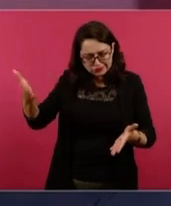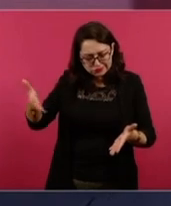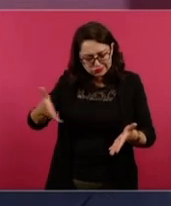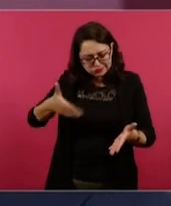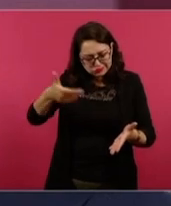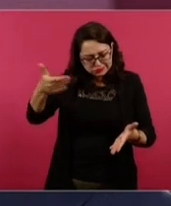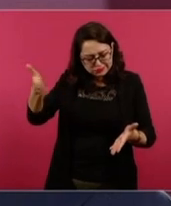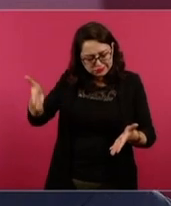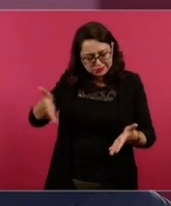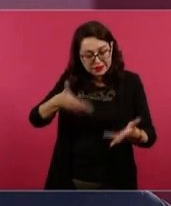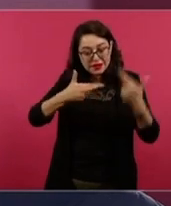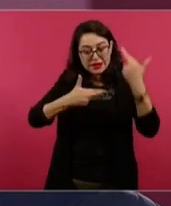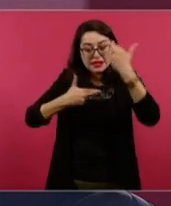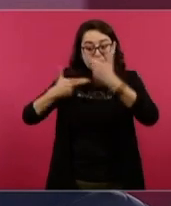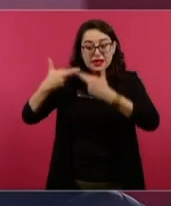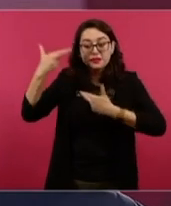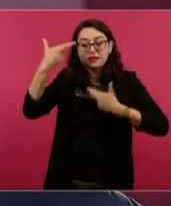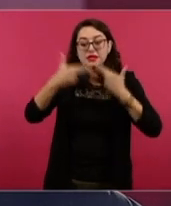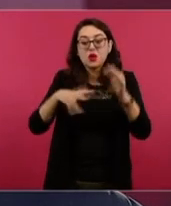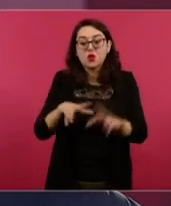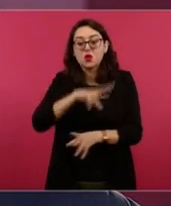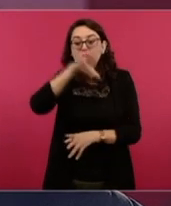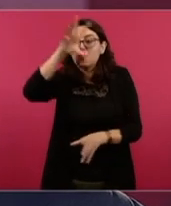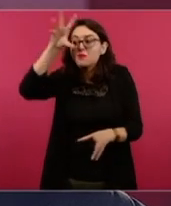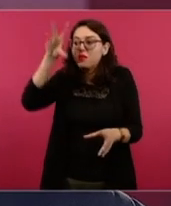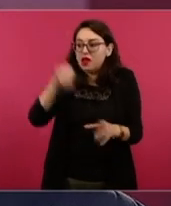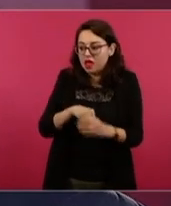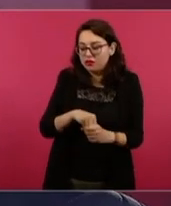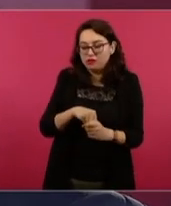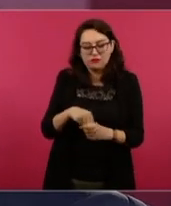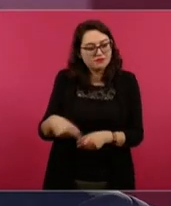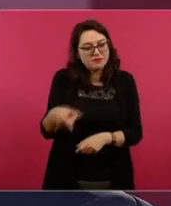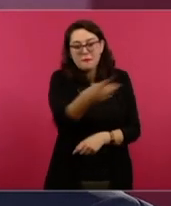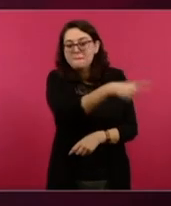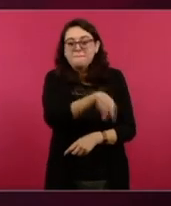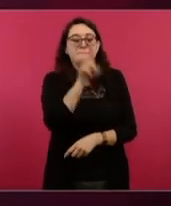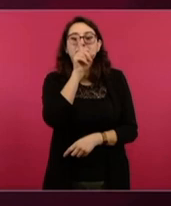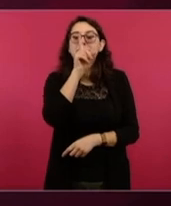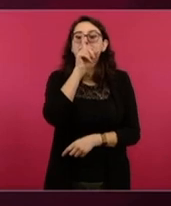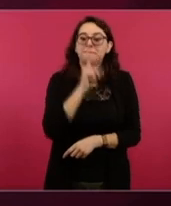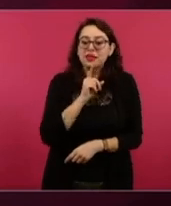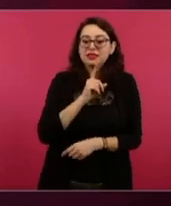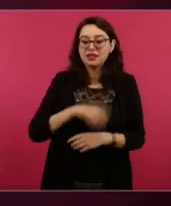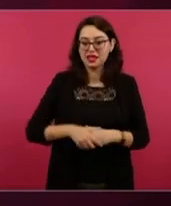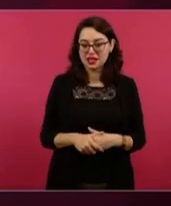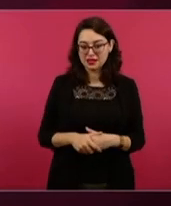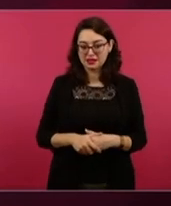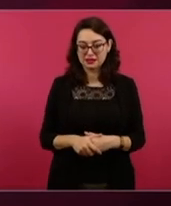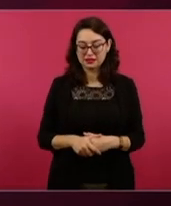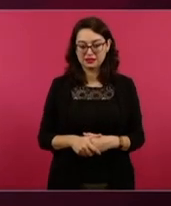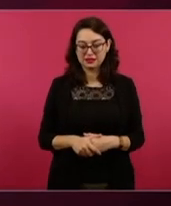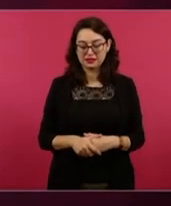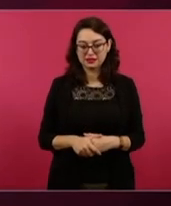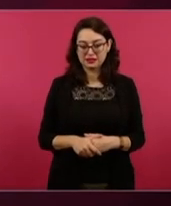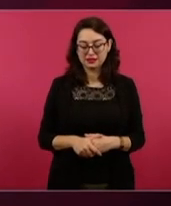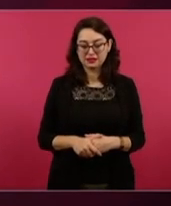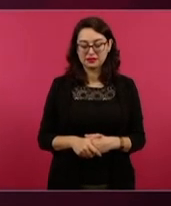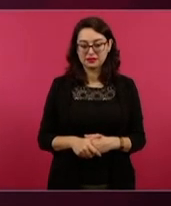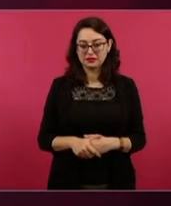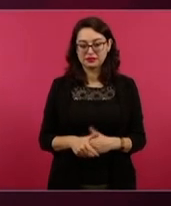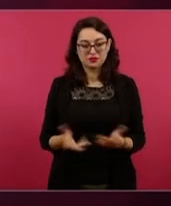cómo son de falsarios estos